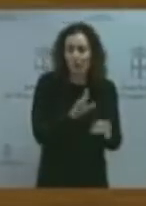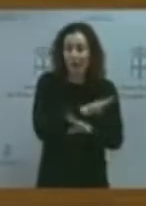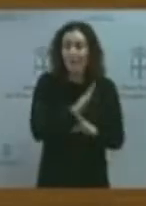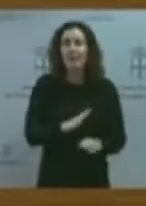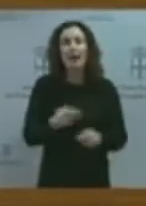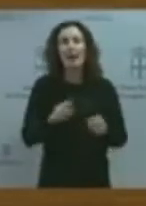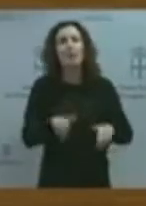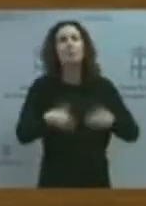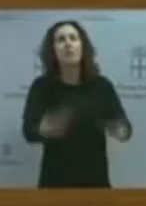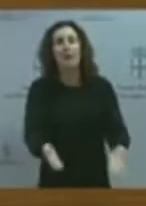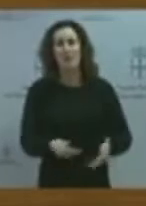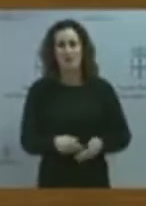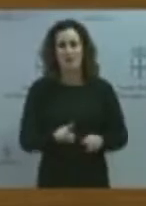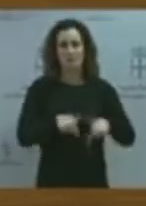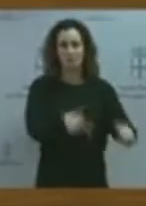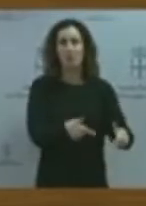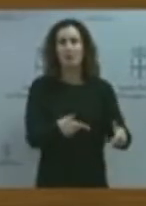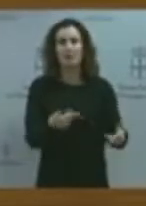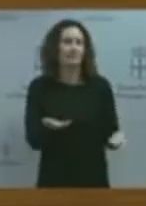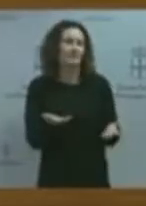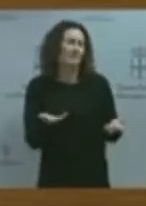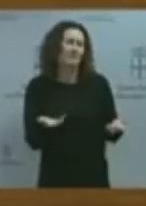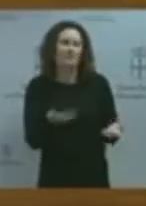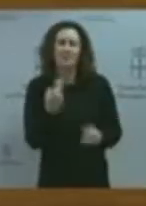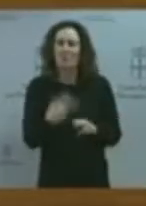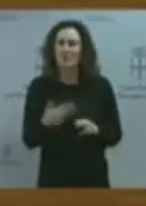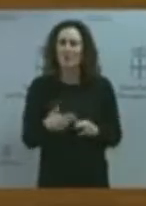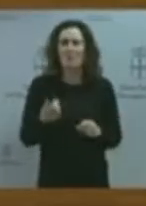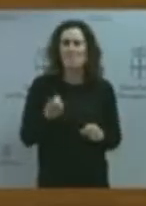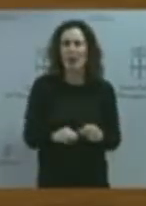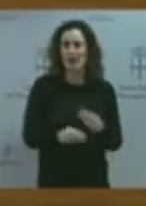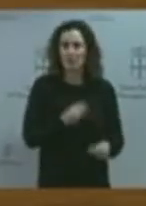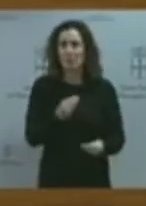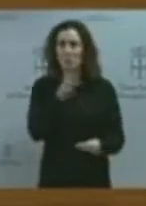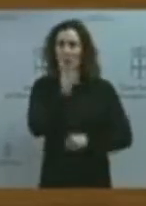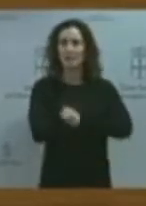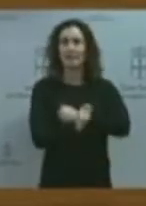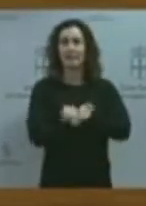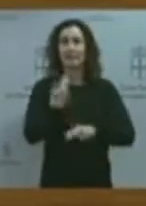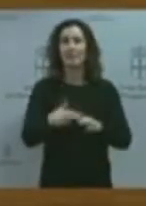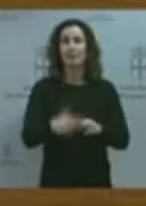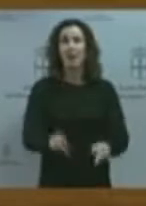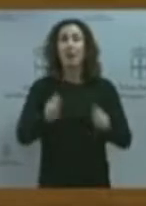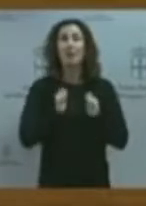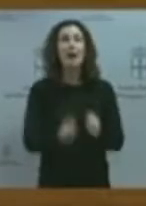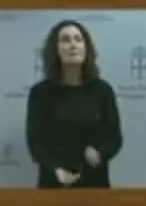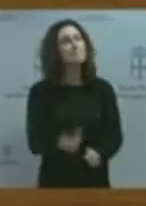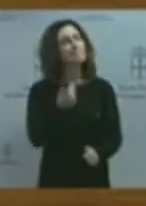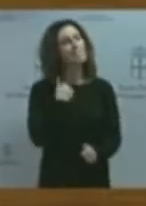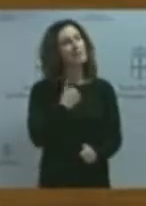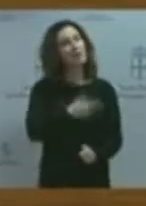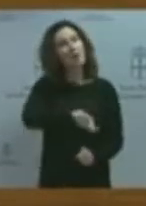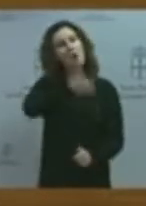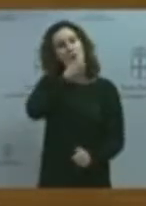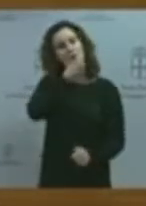máxima expresión. Porque su táctica política es generar miedo y odio en la sociedad española, para convertir ese miedo